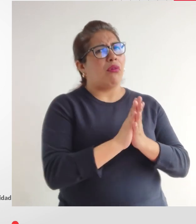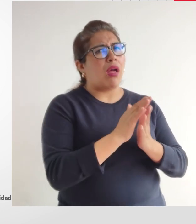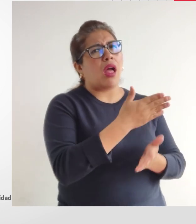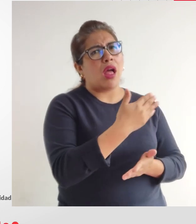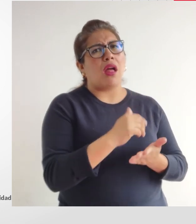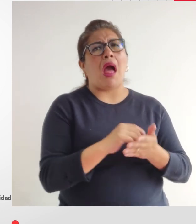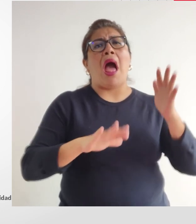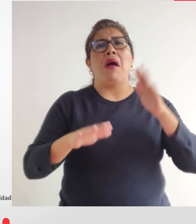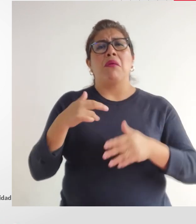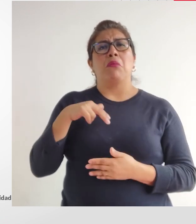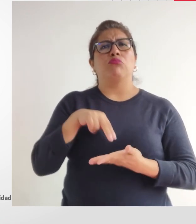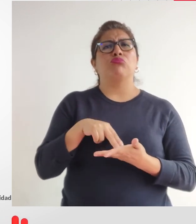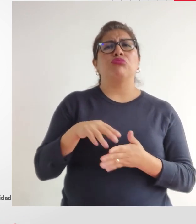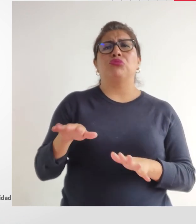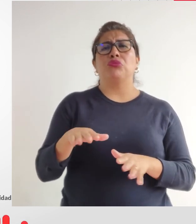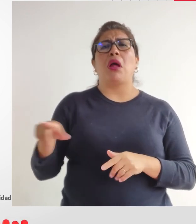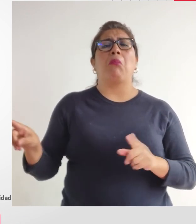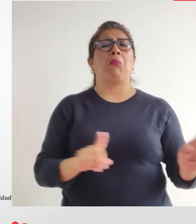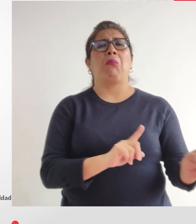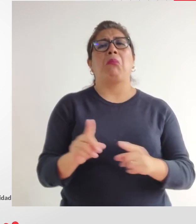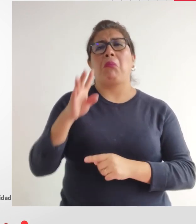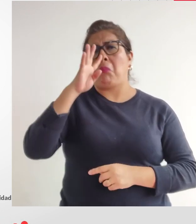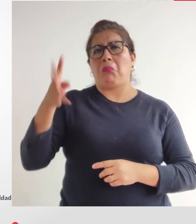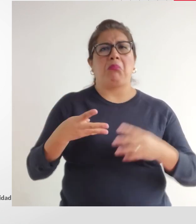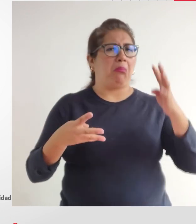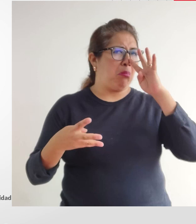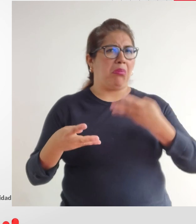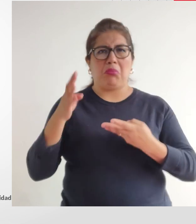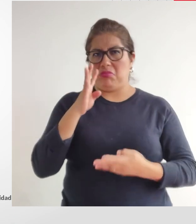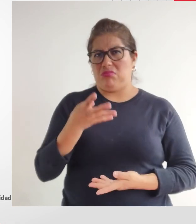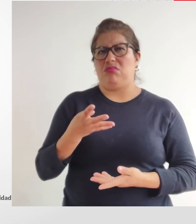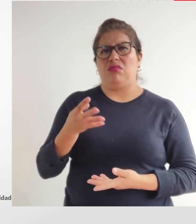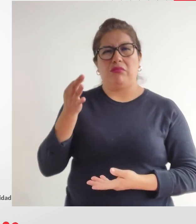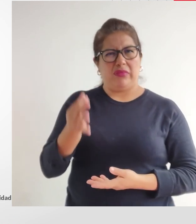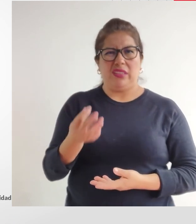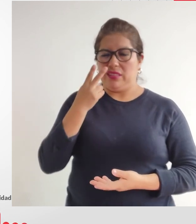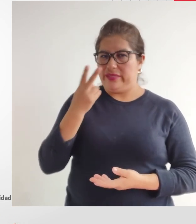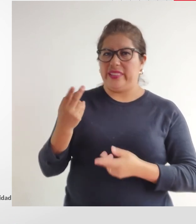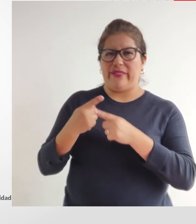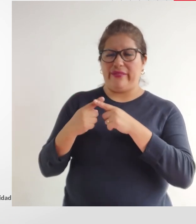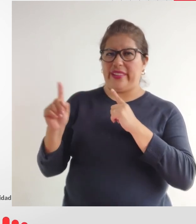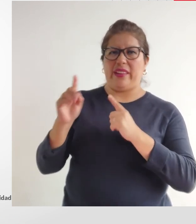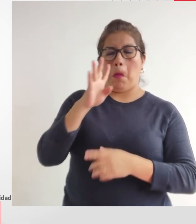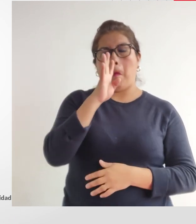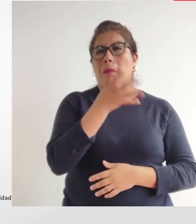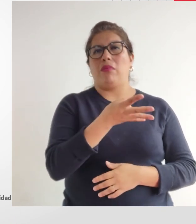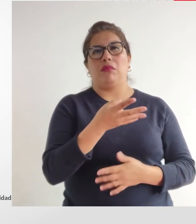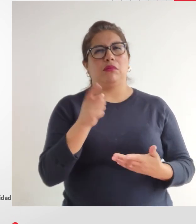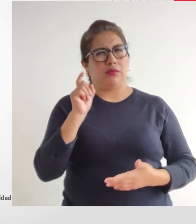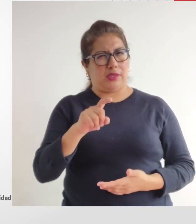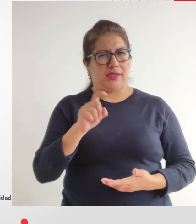las personas pasan alrededor mío y son totalmente indiferentes y eso es lo que hay que